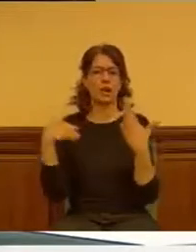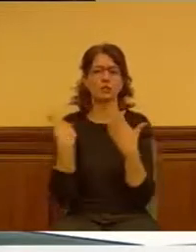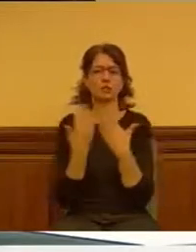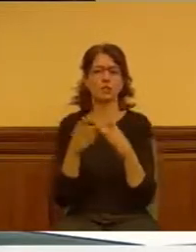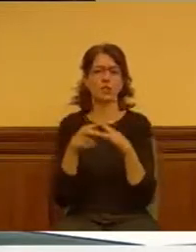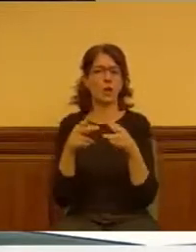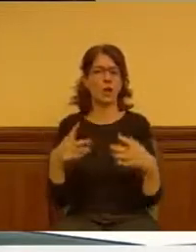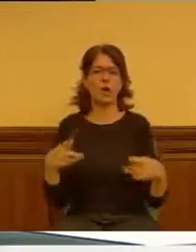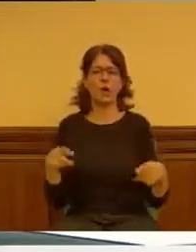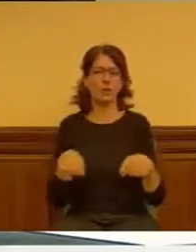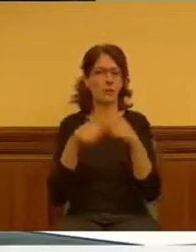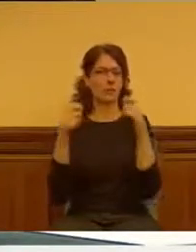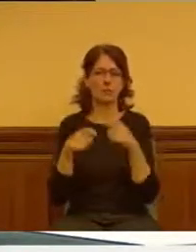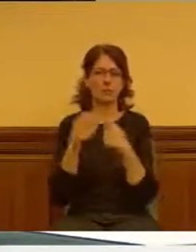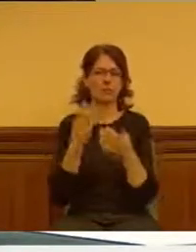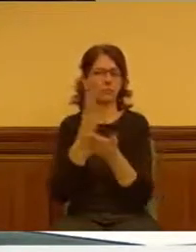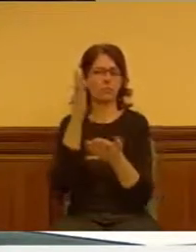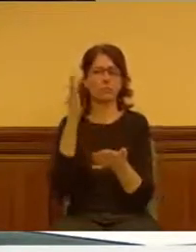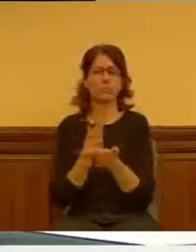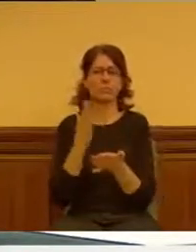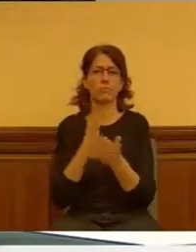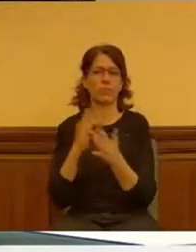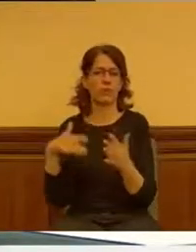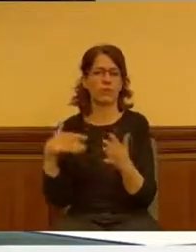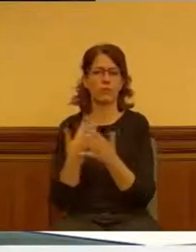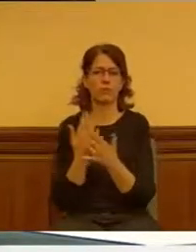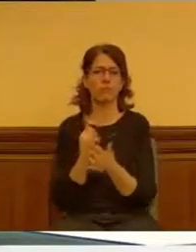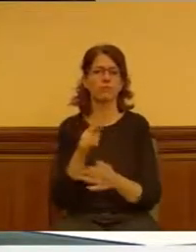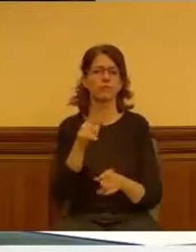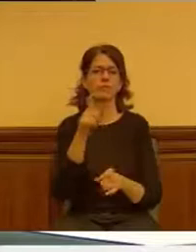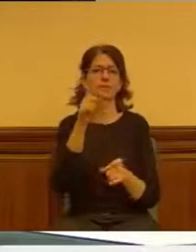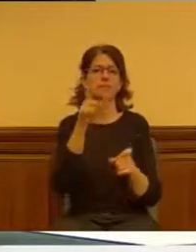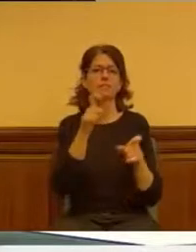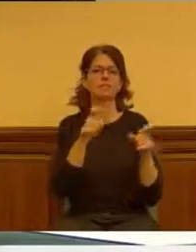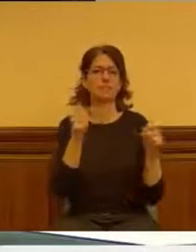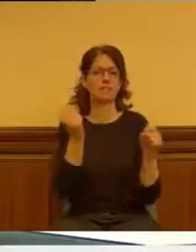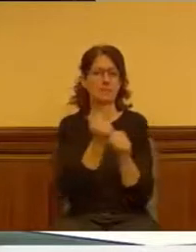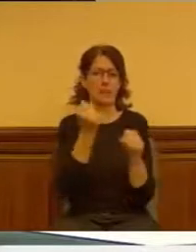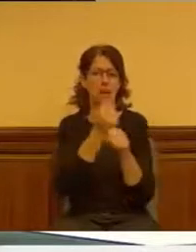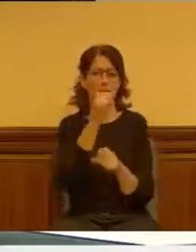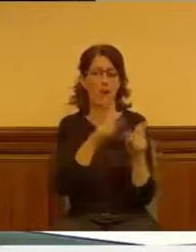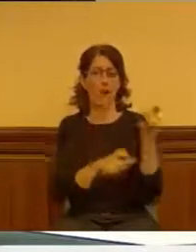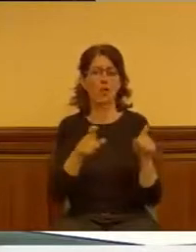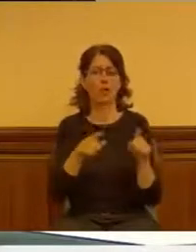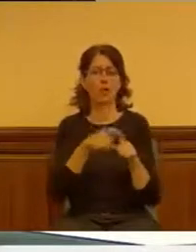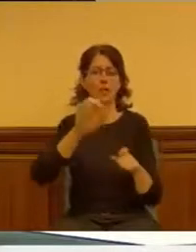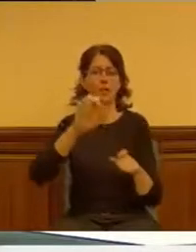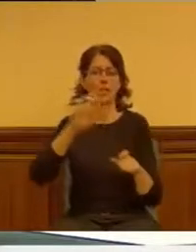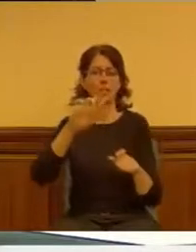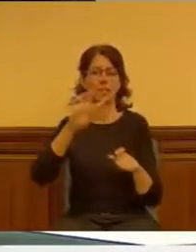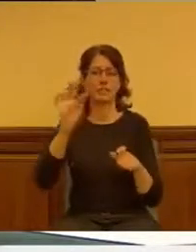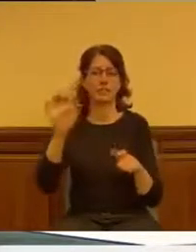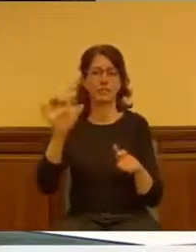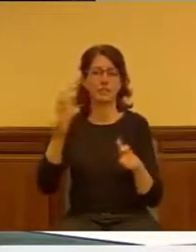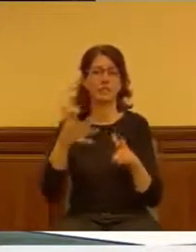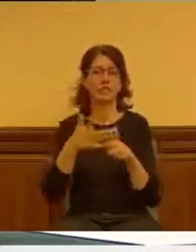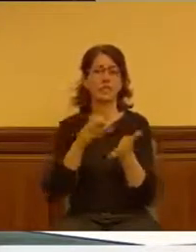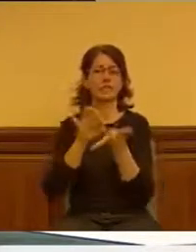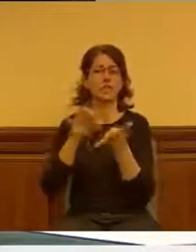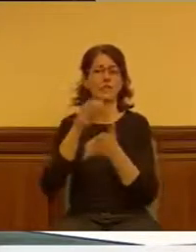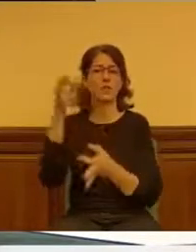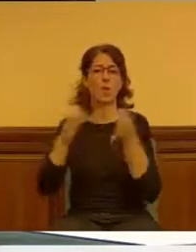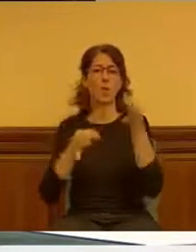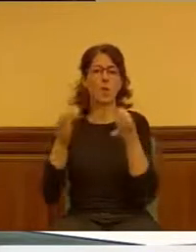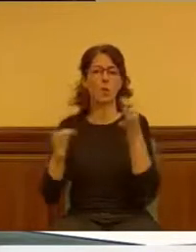de subrogación del personal, quedando las trabajadoras en ERTE y consultando a los servicios jurídicos de este ayuntamiento,